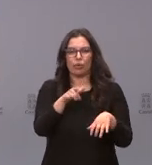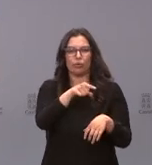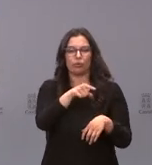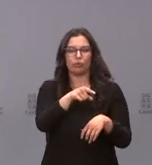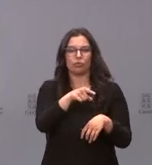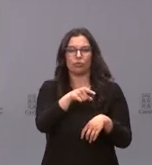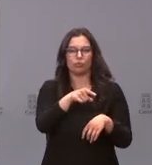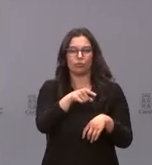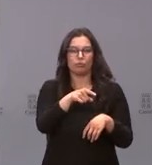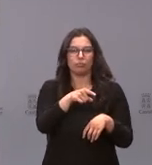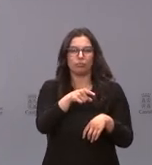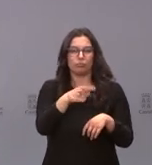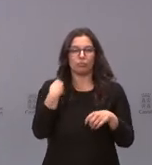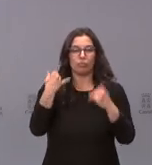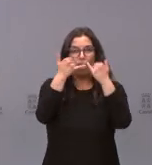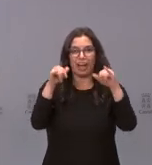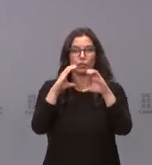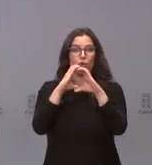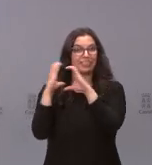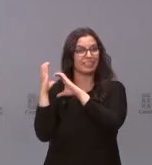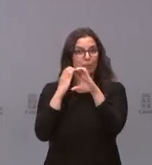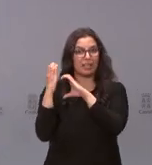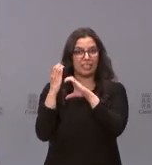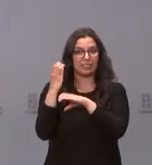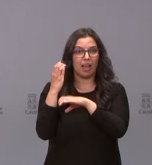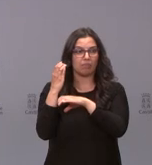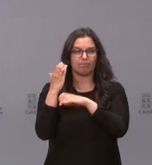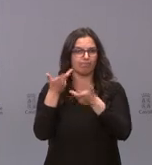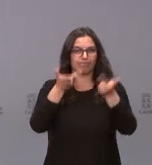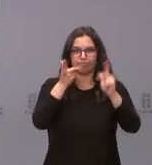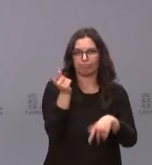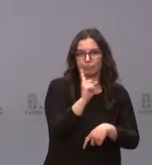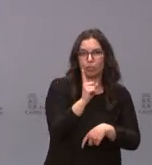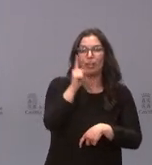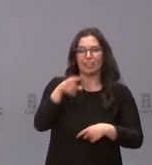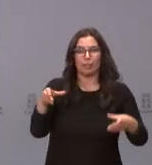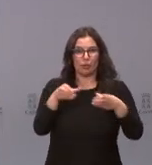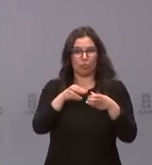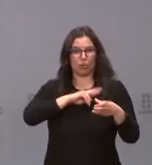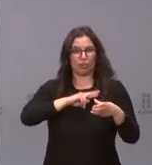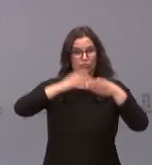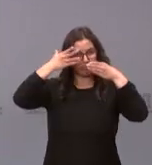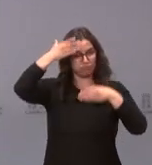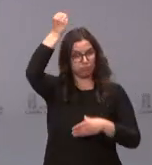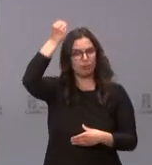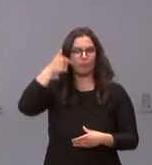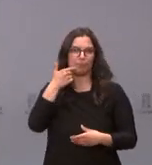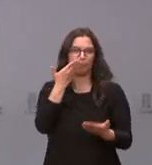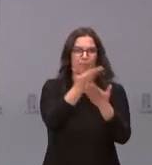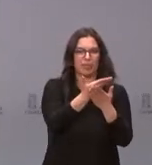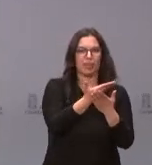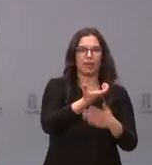poder celebrar los actos de Semana Santa en Valladolid. Incluso las cofradías han trasladado al ayuntamiento que ha habido